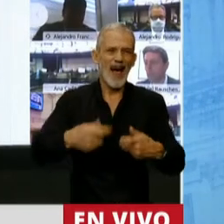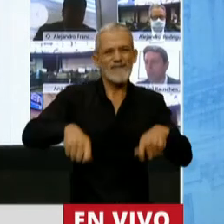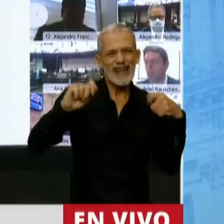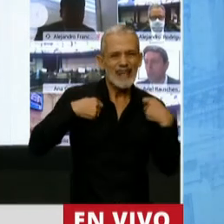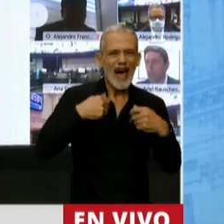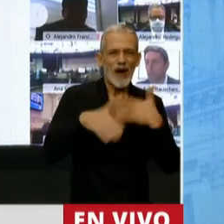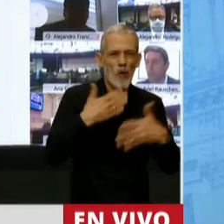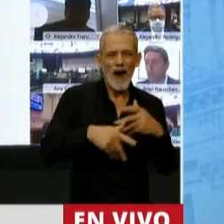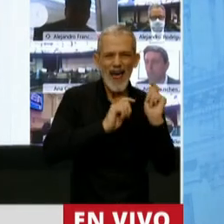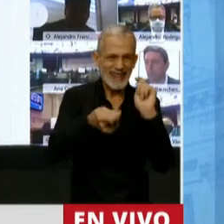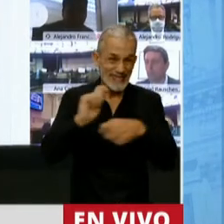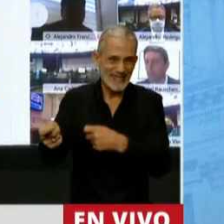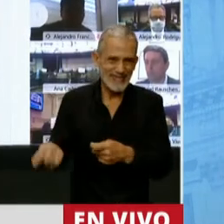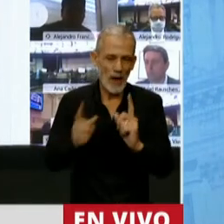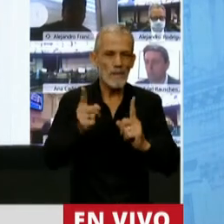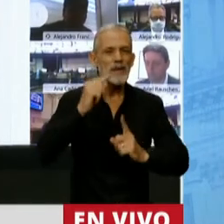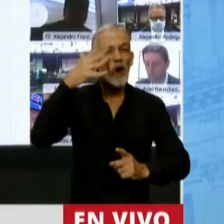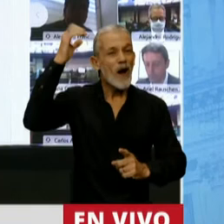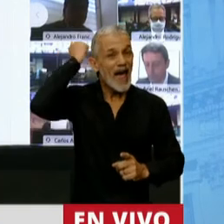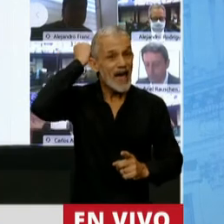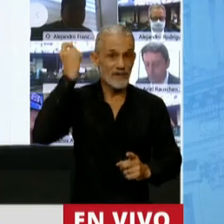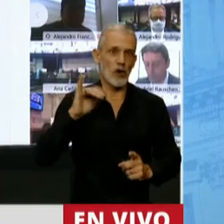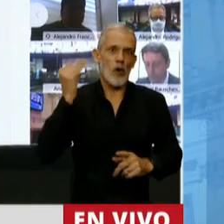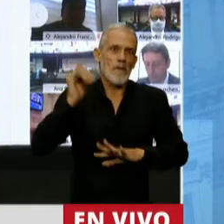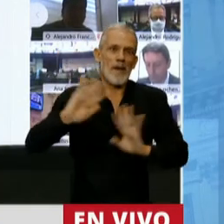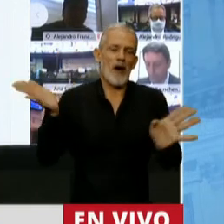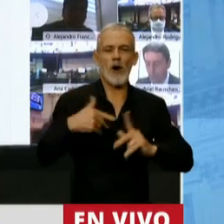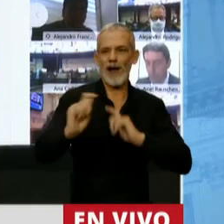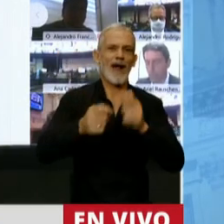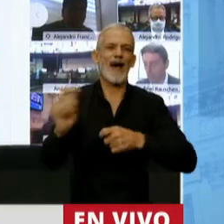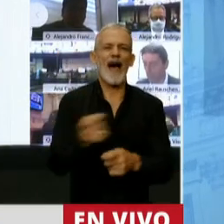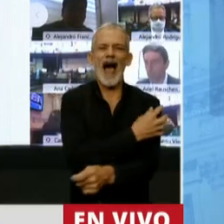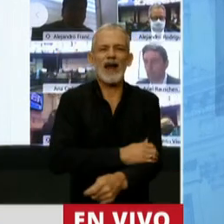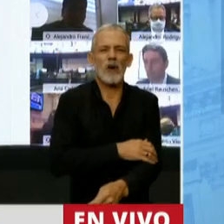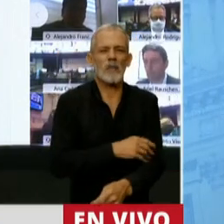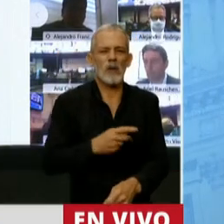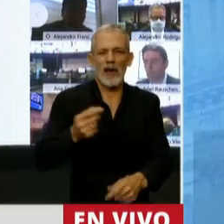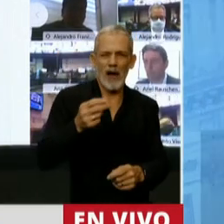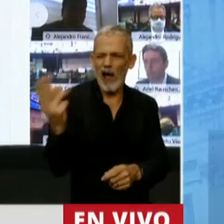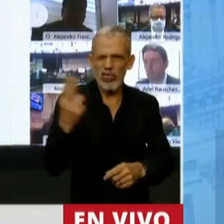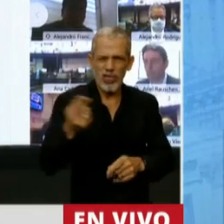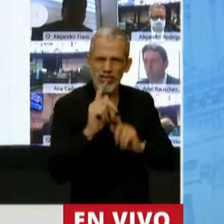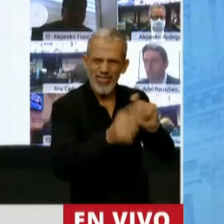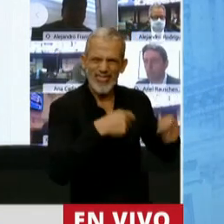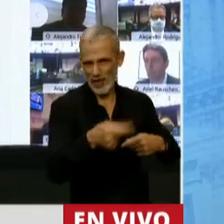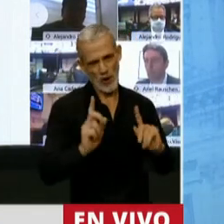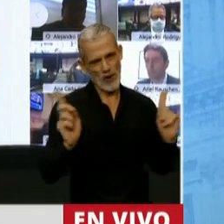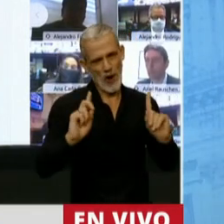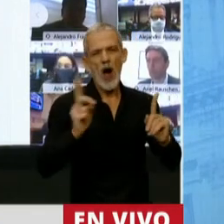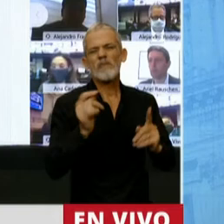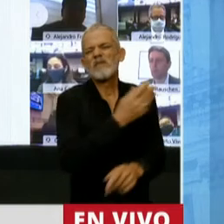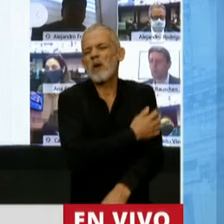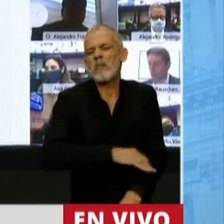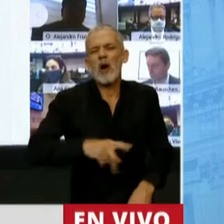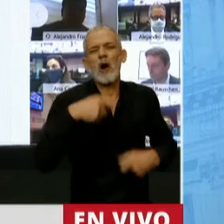juguetes, y juguetes como los que daba Eva, los mejores. No vamos a darle a los pobres algo medio pelo, porque son